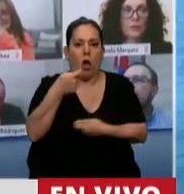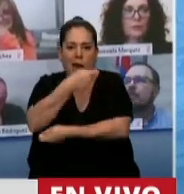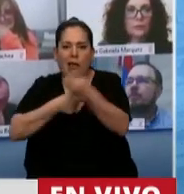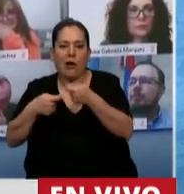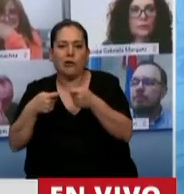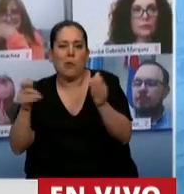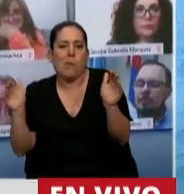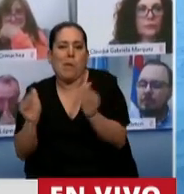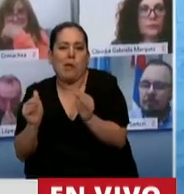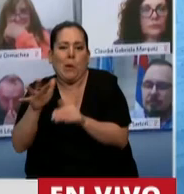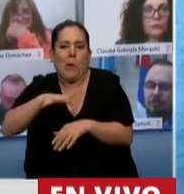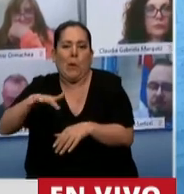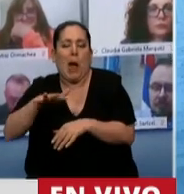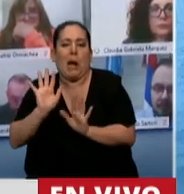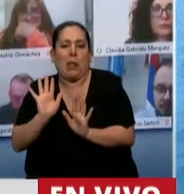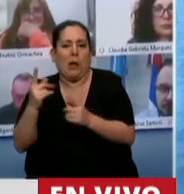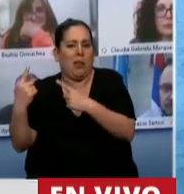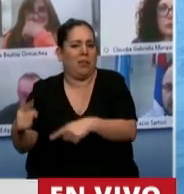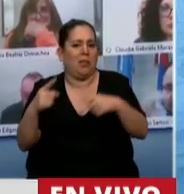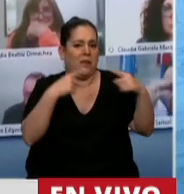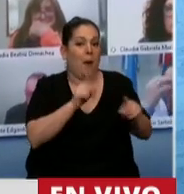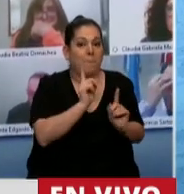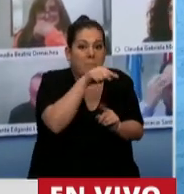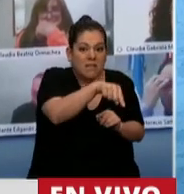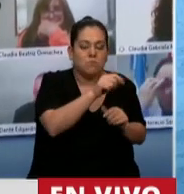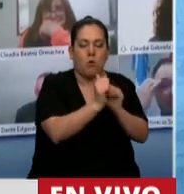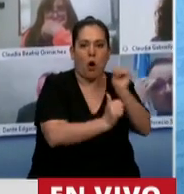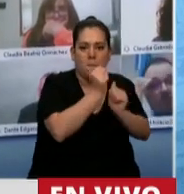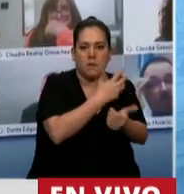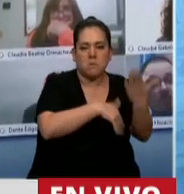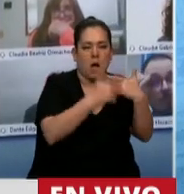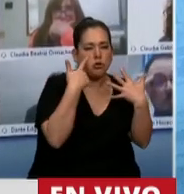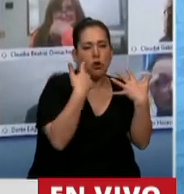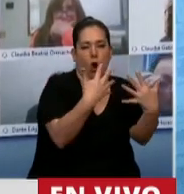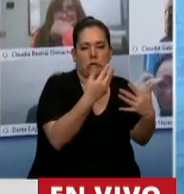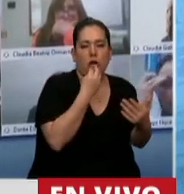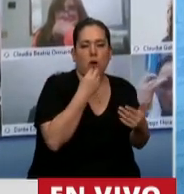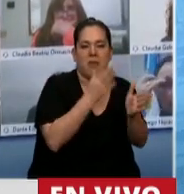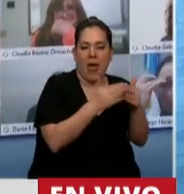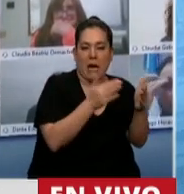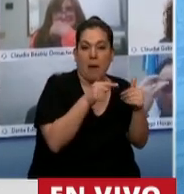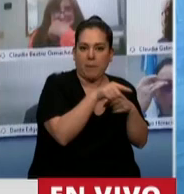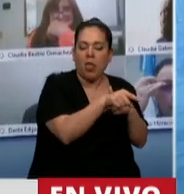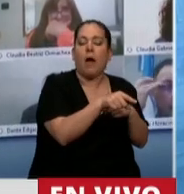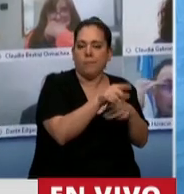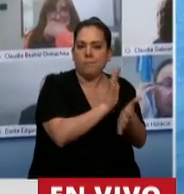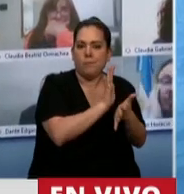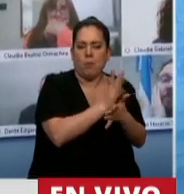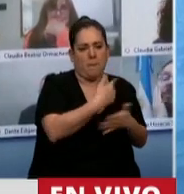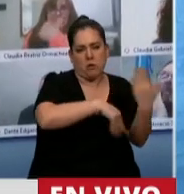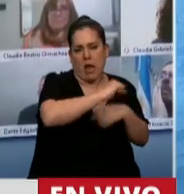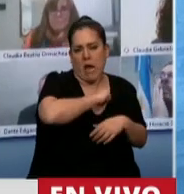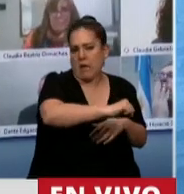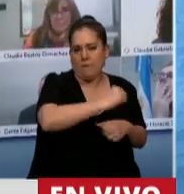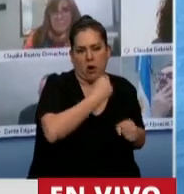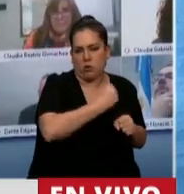Son grandes cadenas que además estafaron a sus trabajadores rebajándole los salarios durante esta cuarentena y